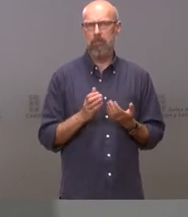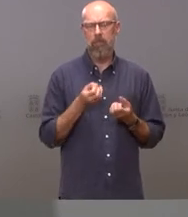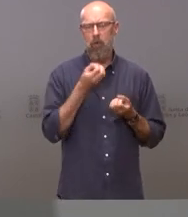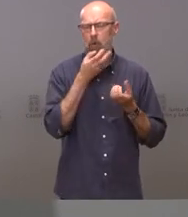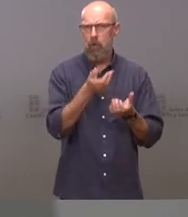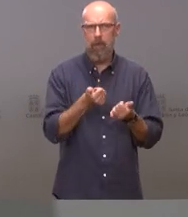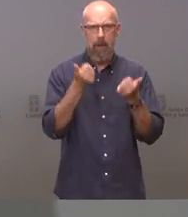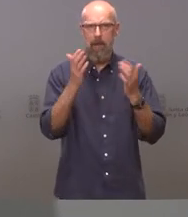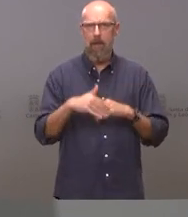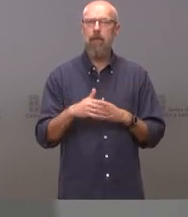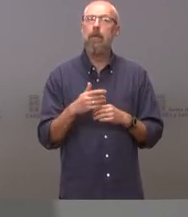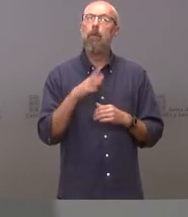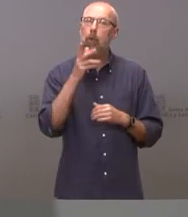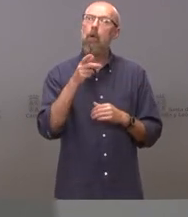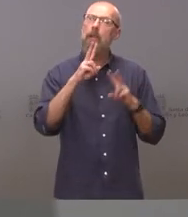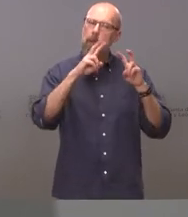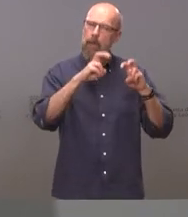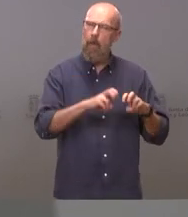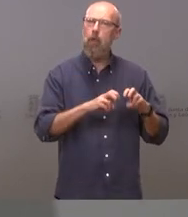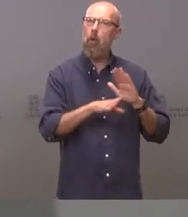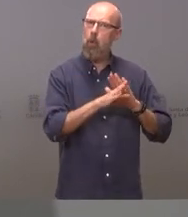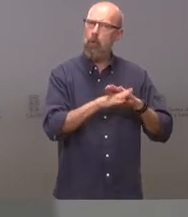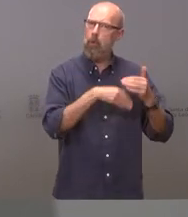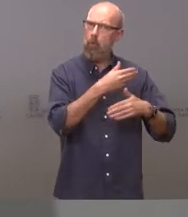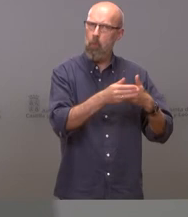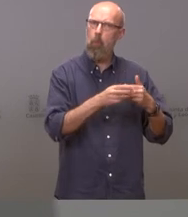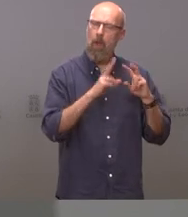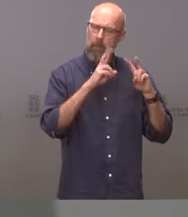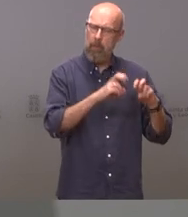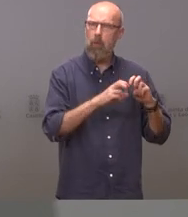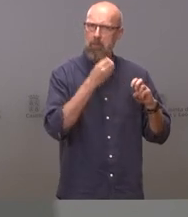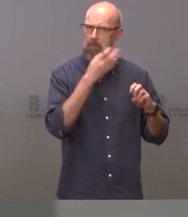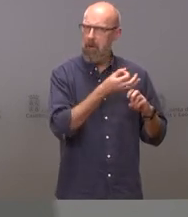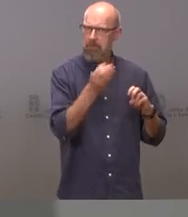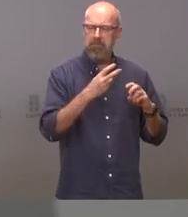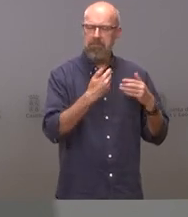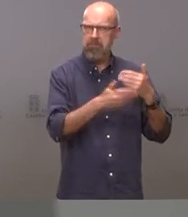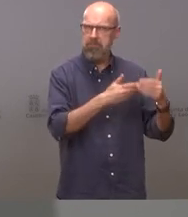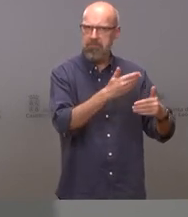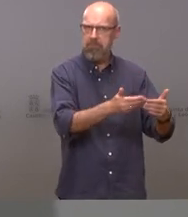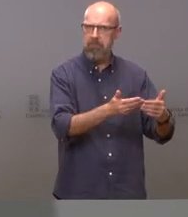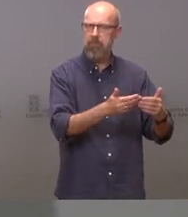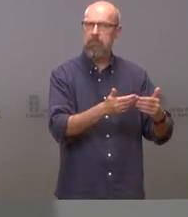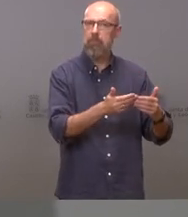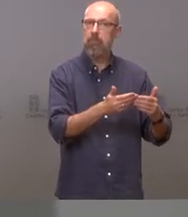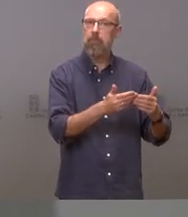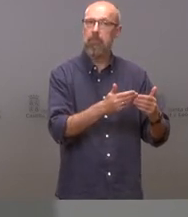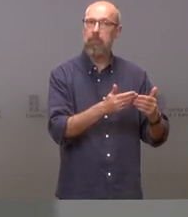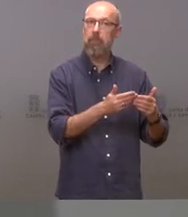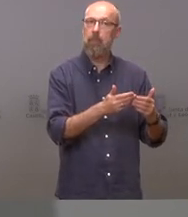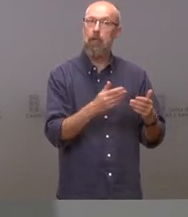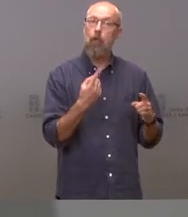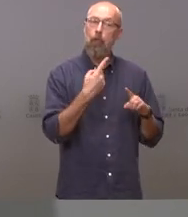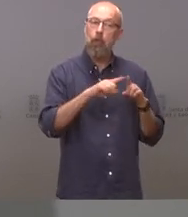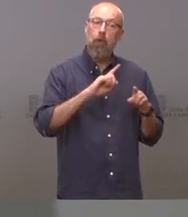decirles que la investigación avanza que avanza a buen ritmo y que todo lo que se conoce se va